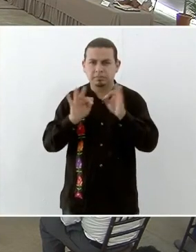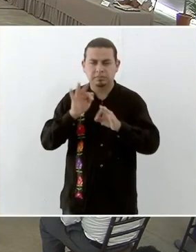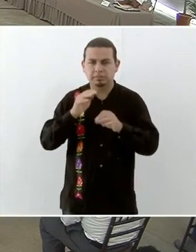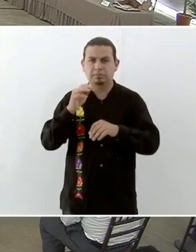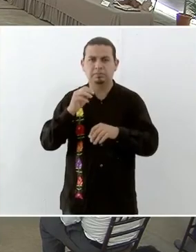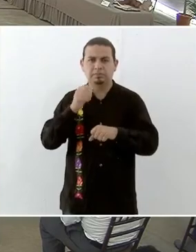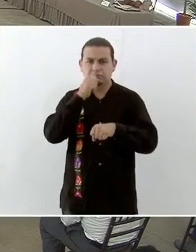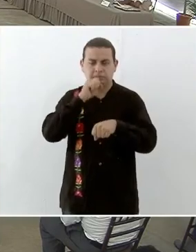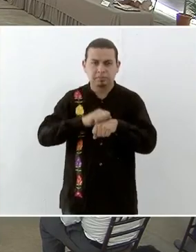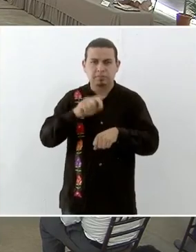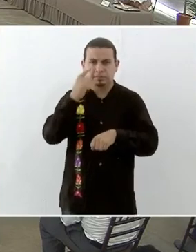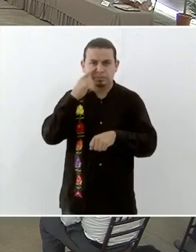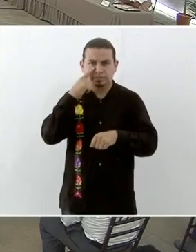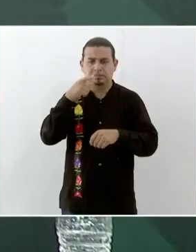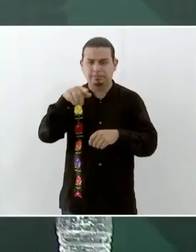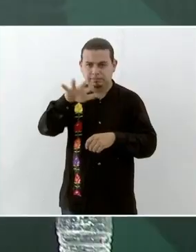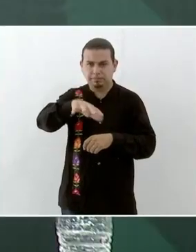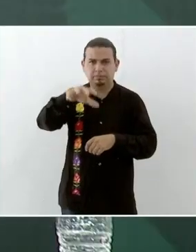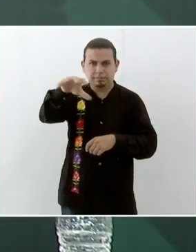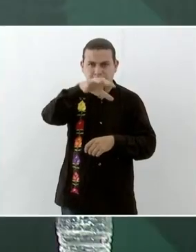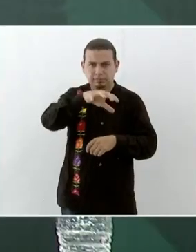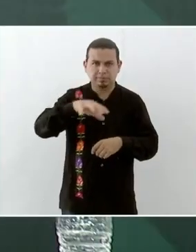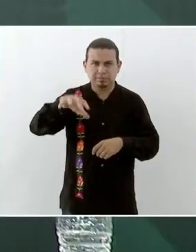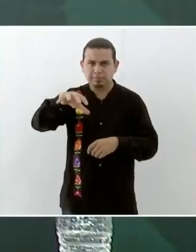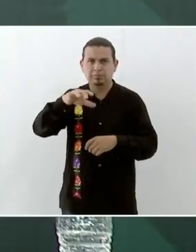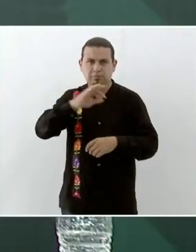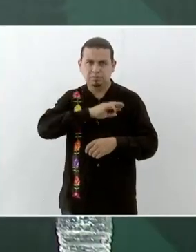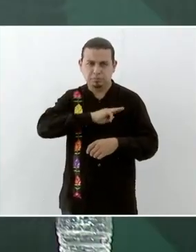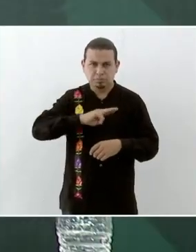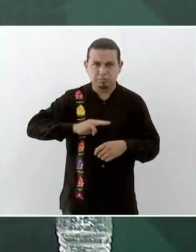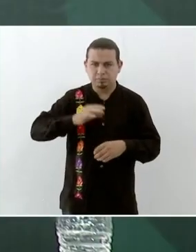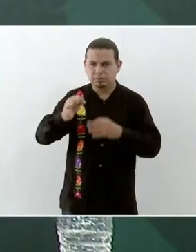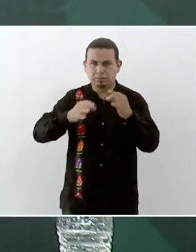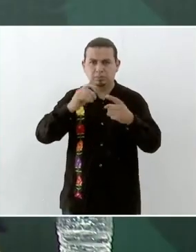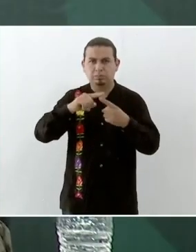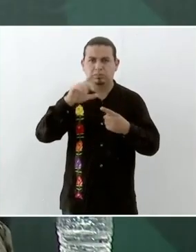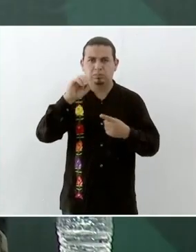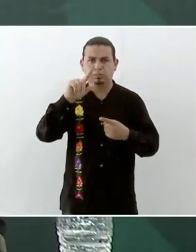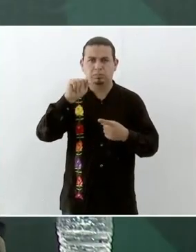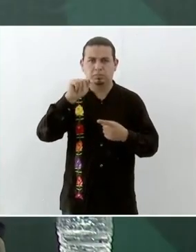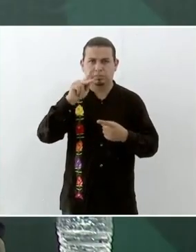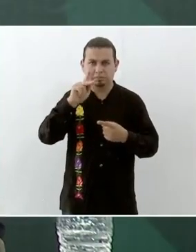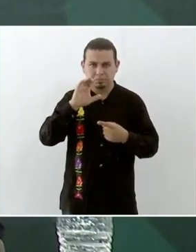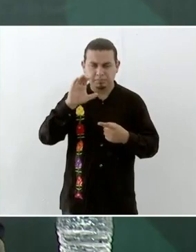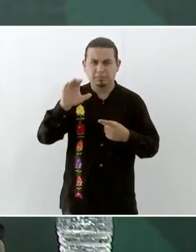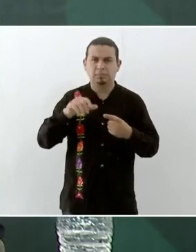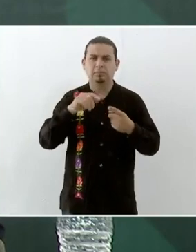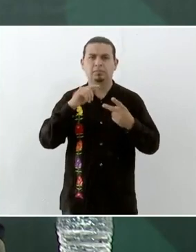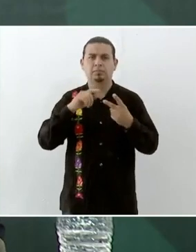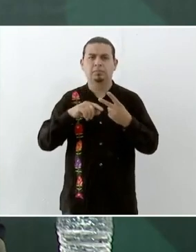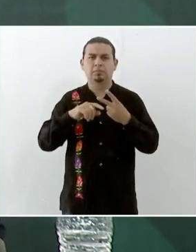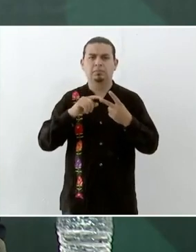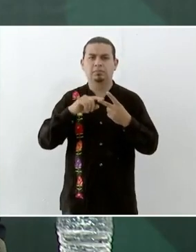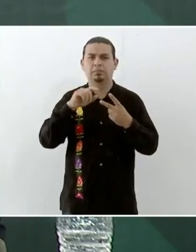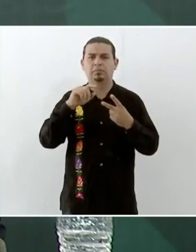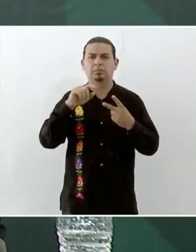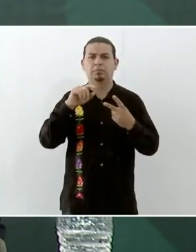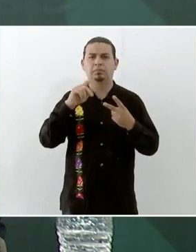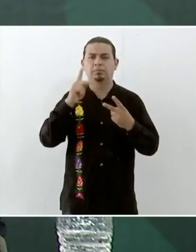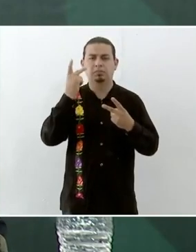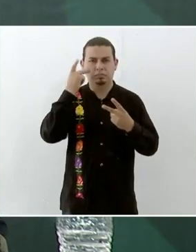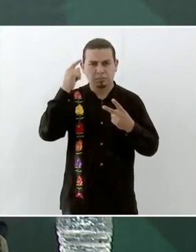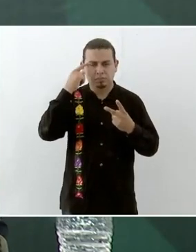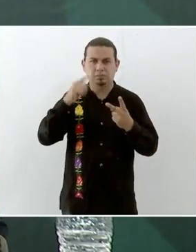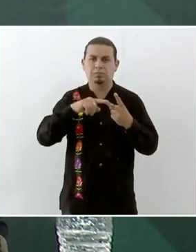son los municipios que le corresponde a Marina atender, Santa María Colotepec, Santo Domingo de Morelos, San Pedro